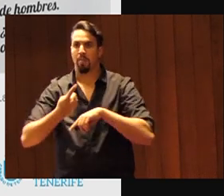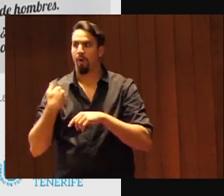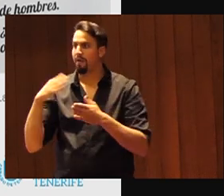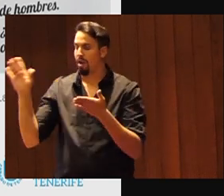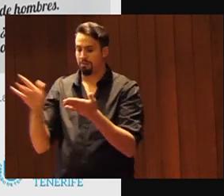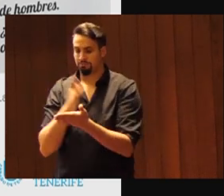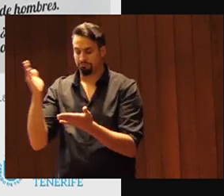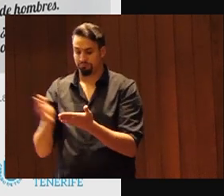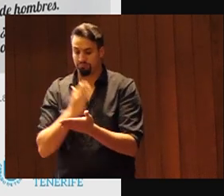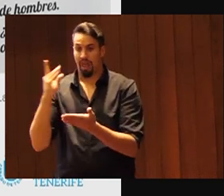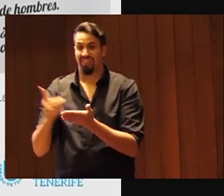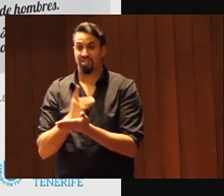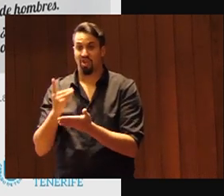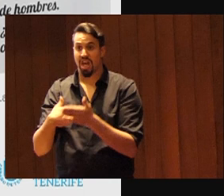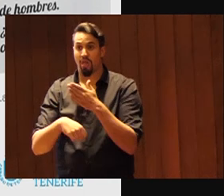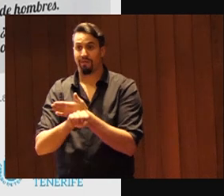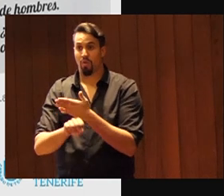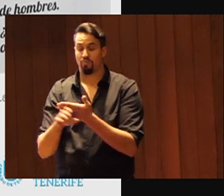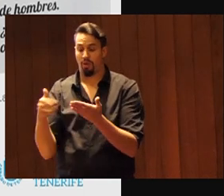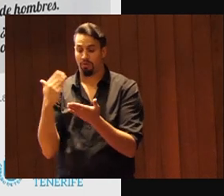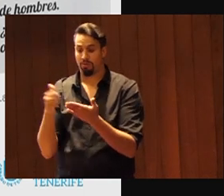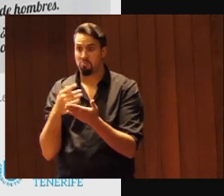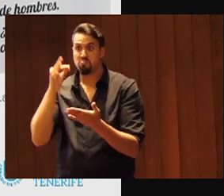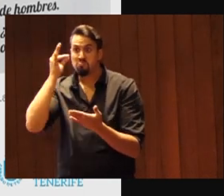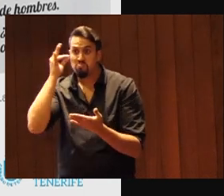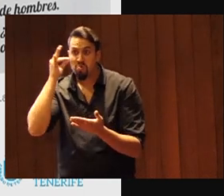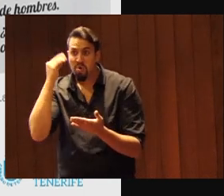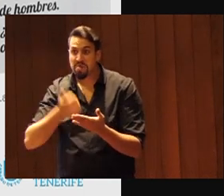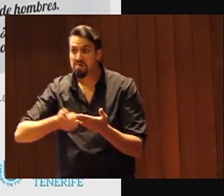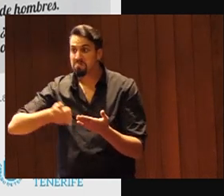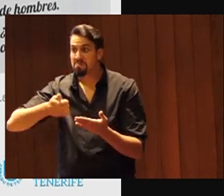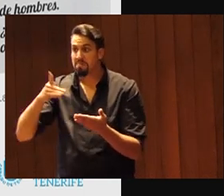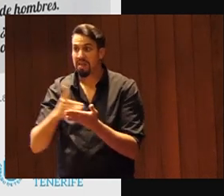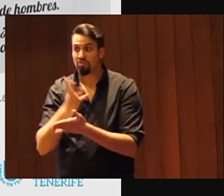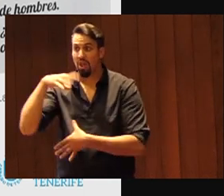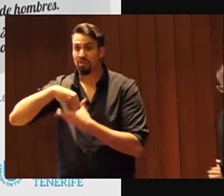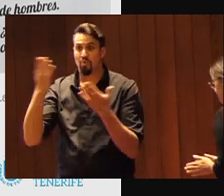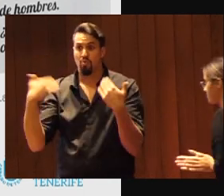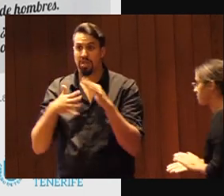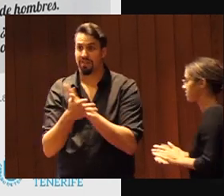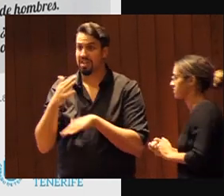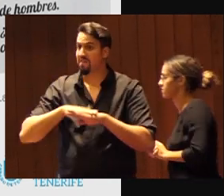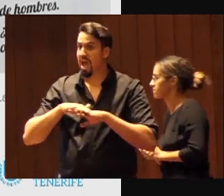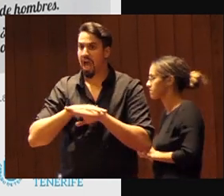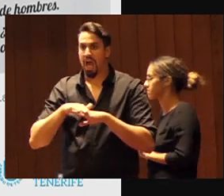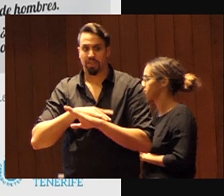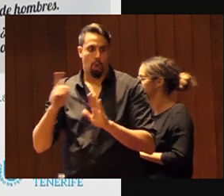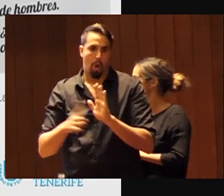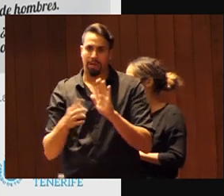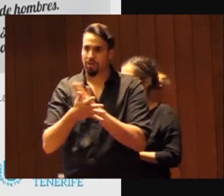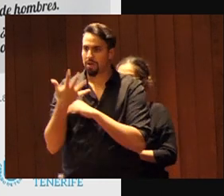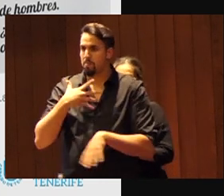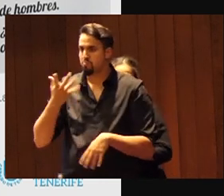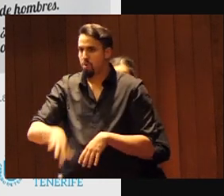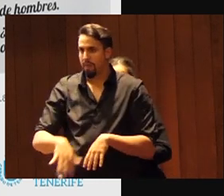de aquel diccionario de fútbol no aparecía ni una mujer más en todo el diccionario pues me parecía bastante básico igual tienen